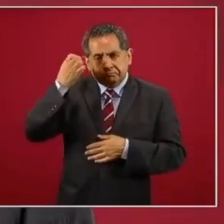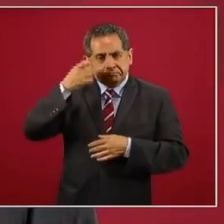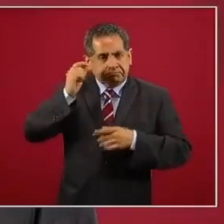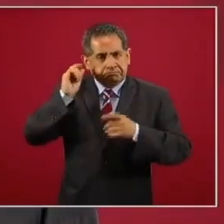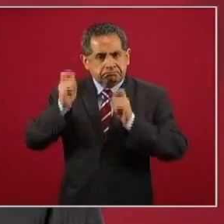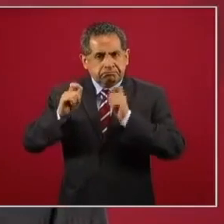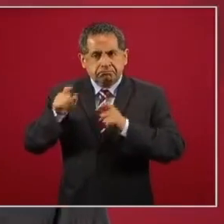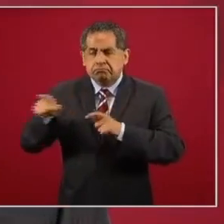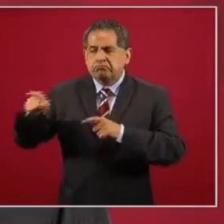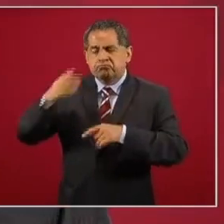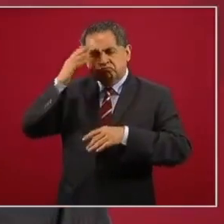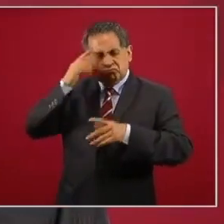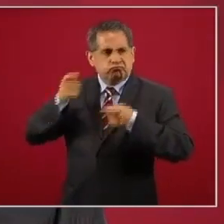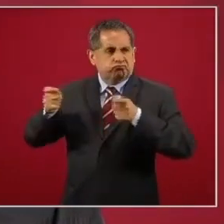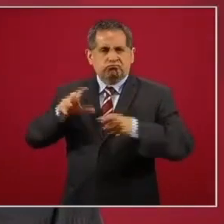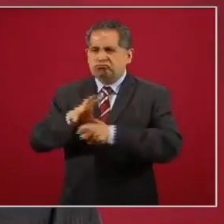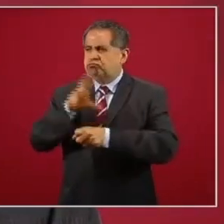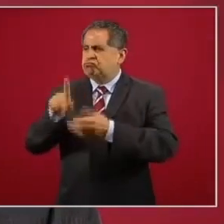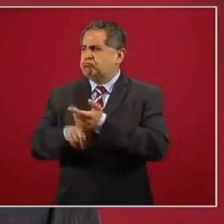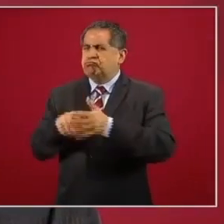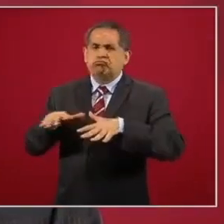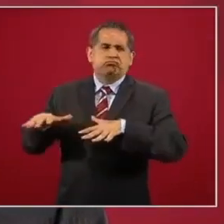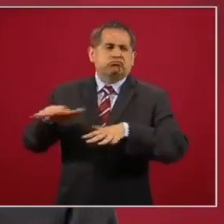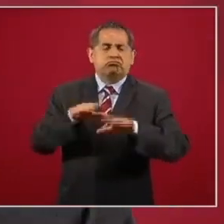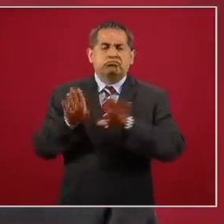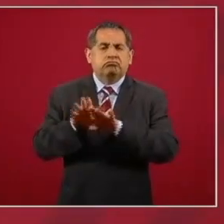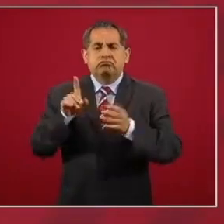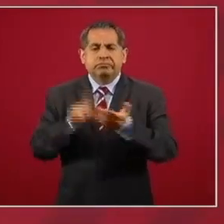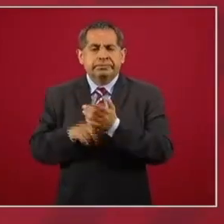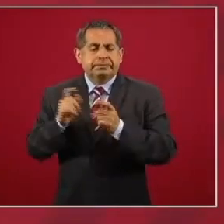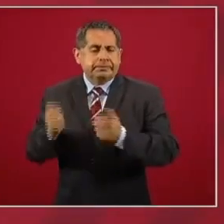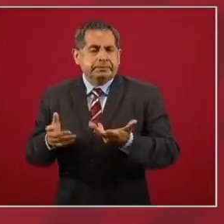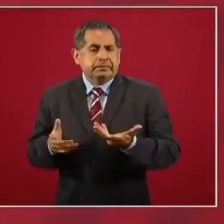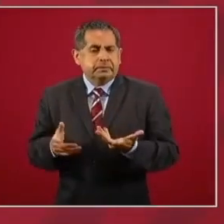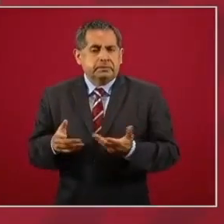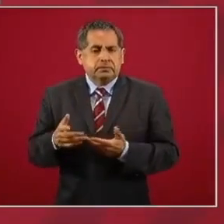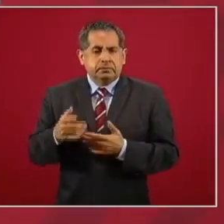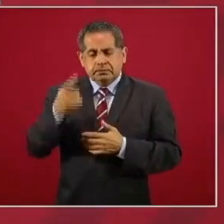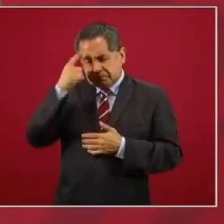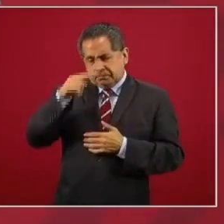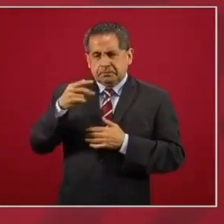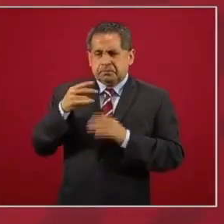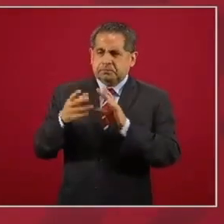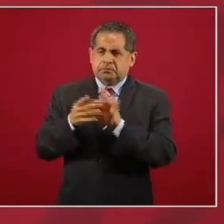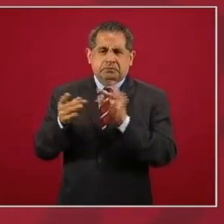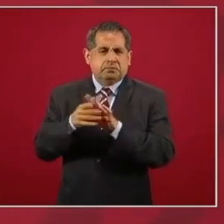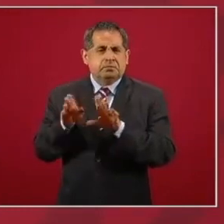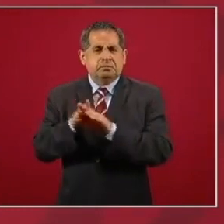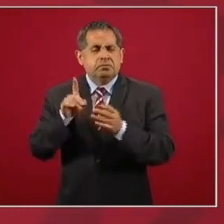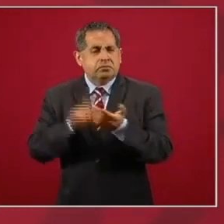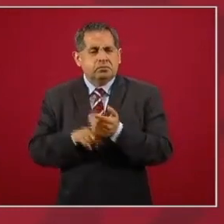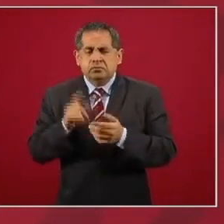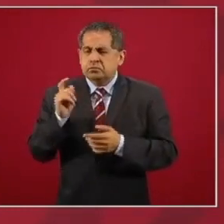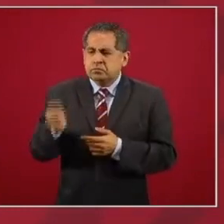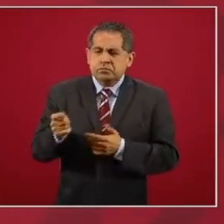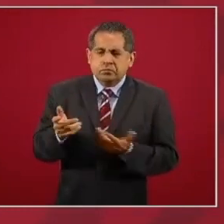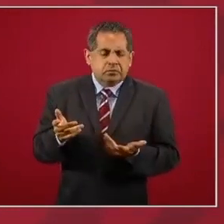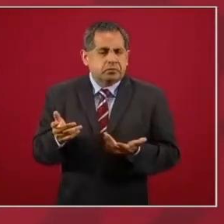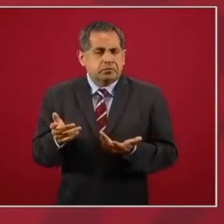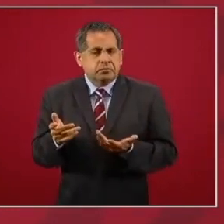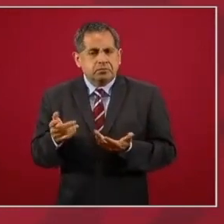quienes llevan a cabo toda la campaña para enfrentar